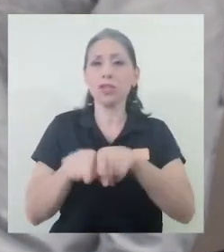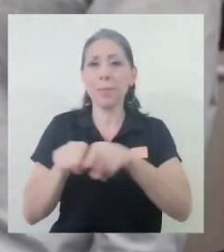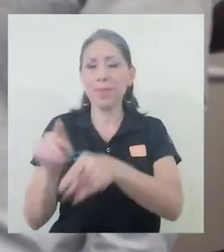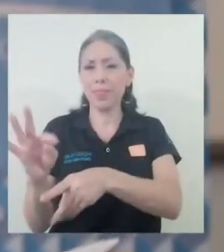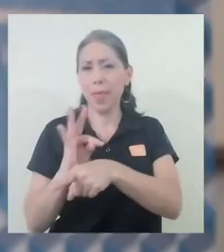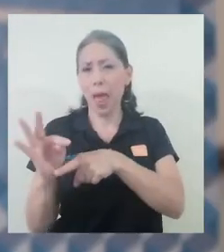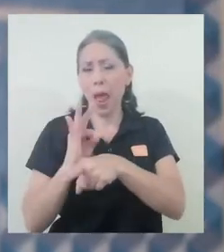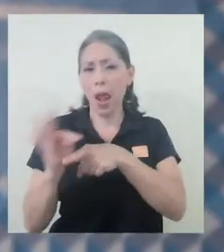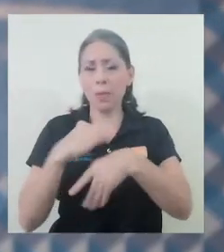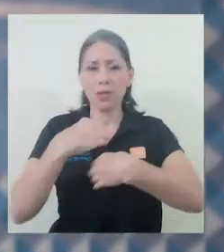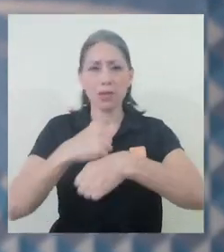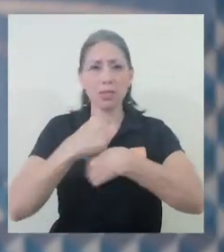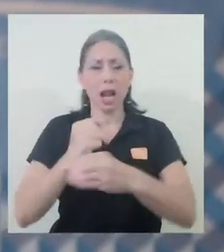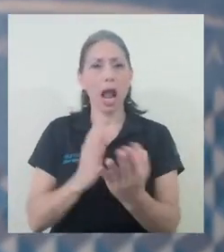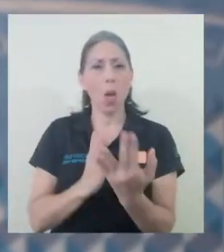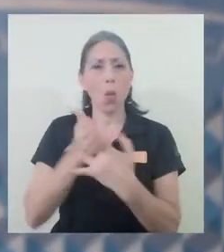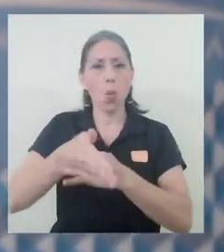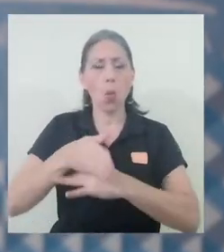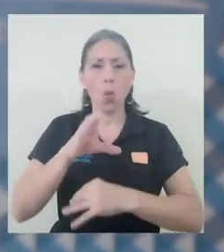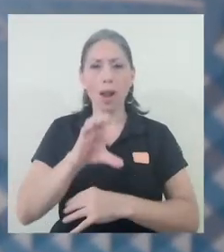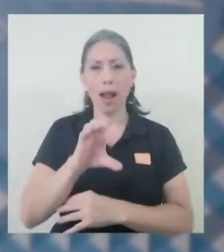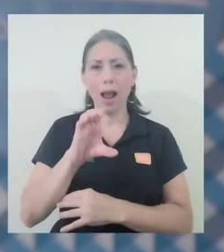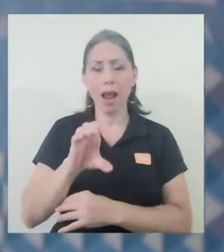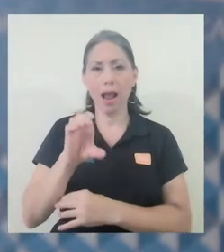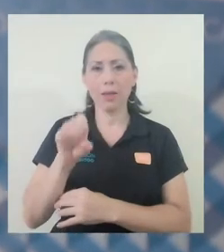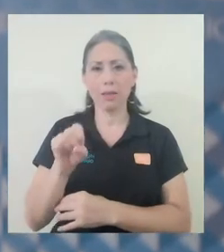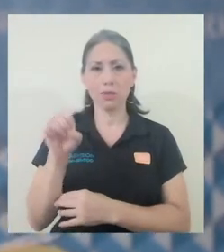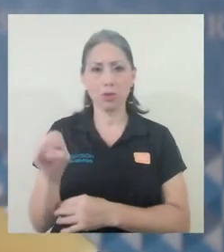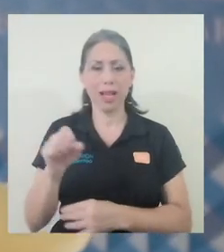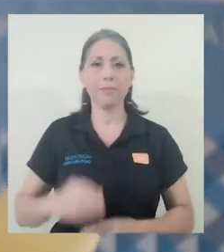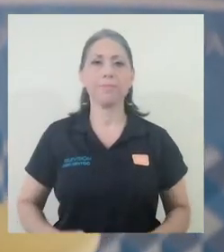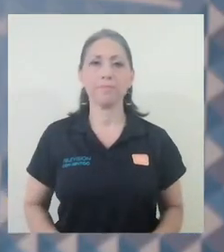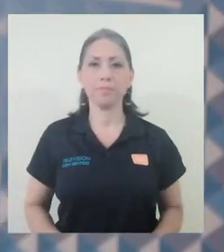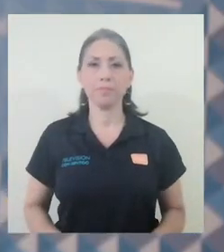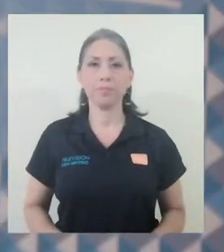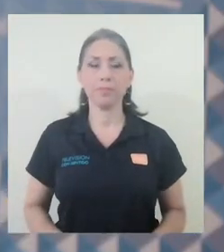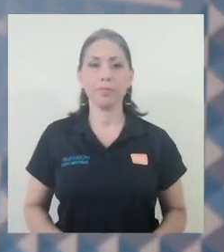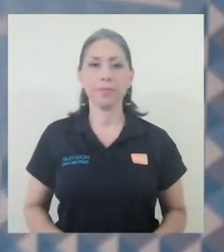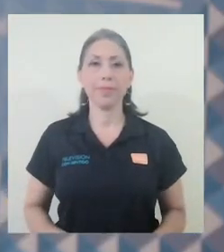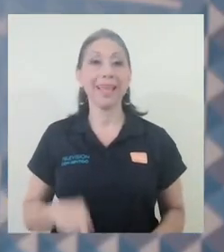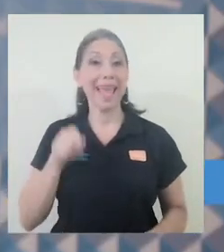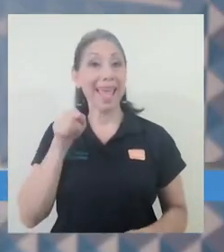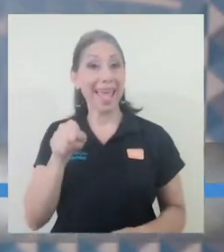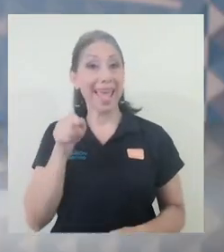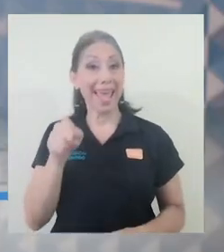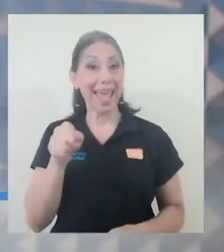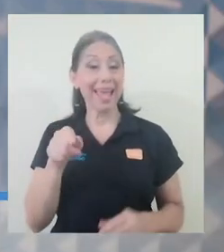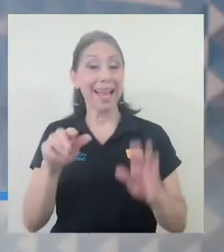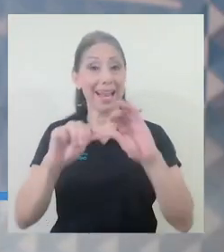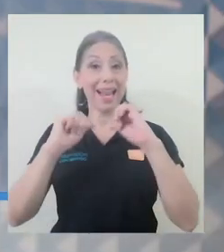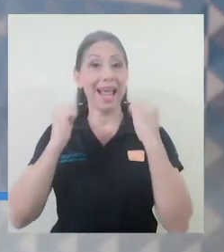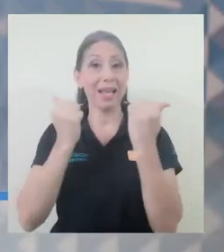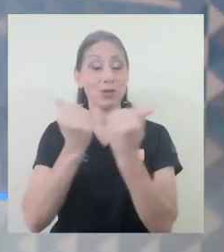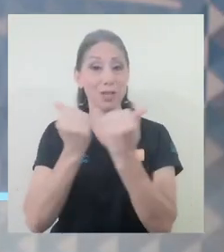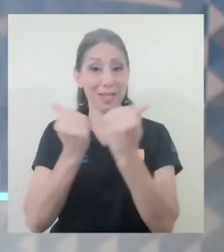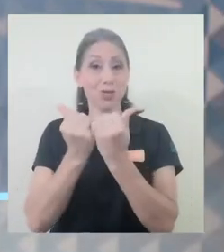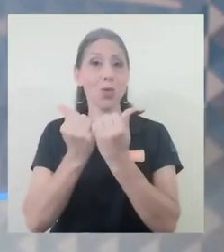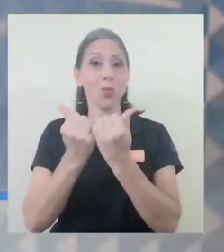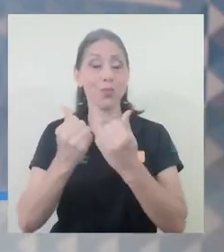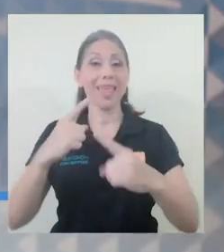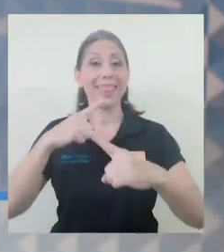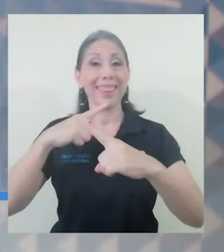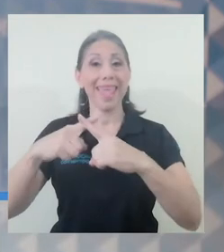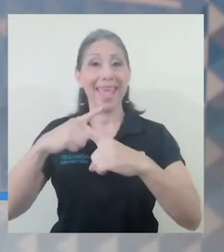se irán realizando a través de la Caja Costarricense de Seguro Social. El propósito de esta donación de la